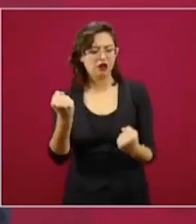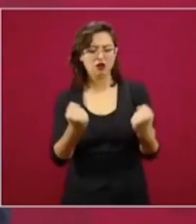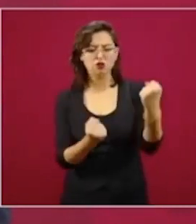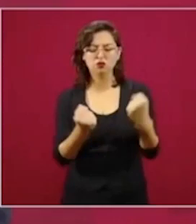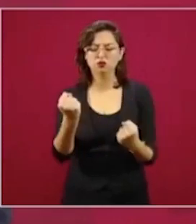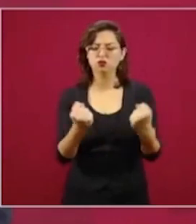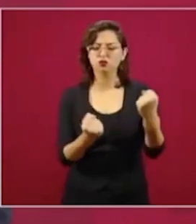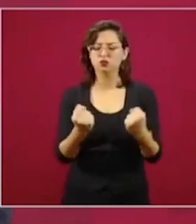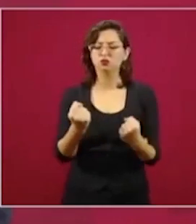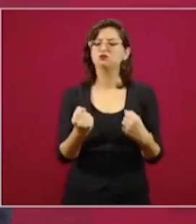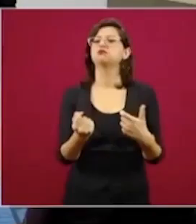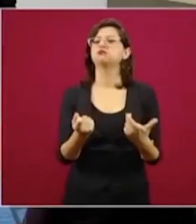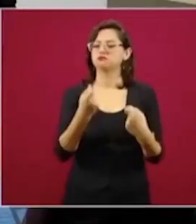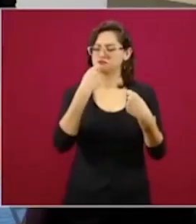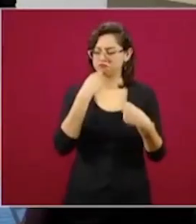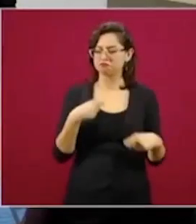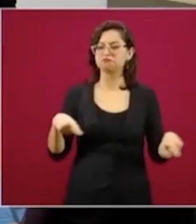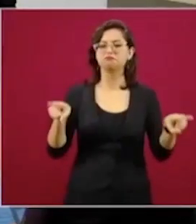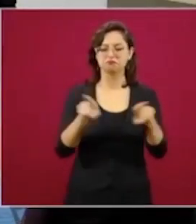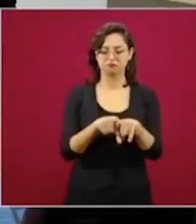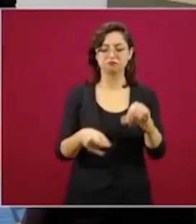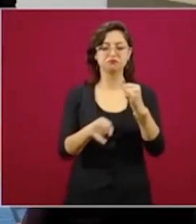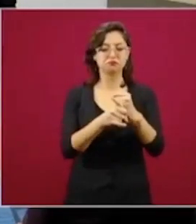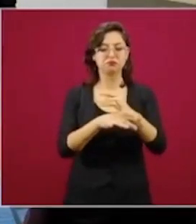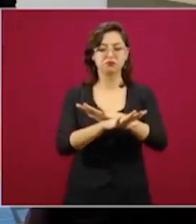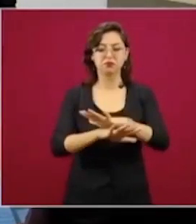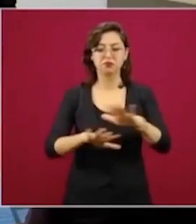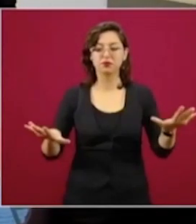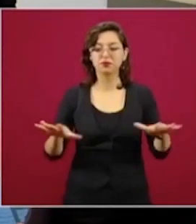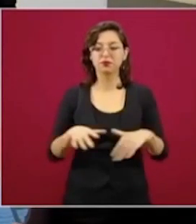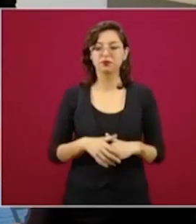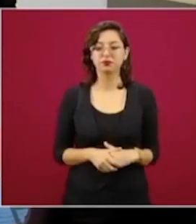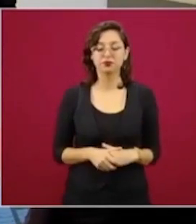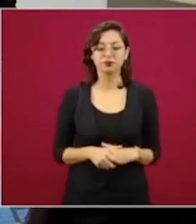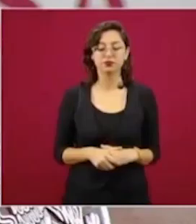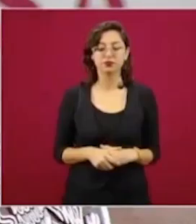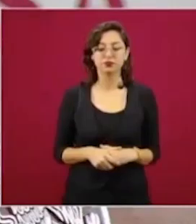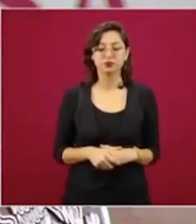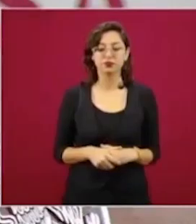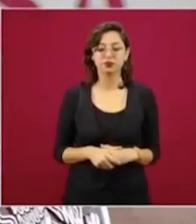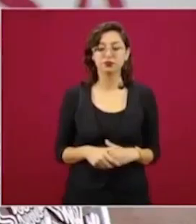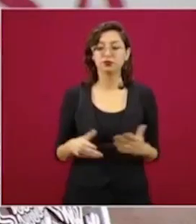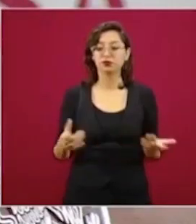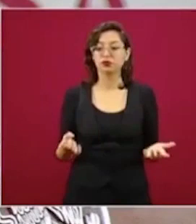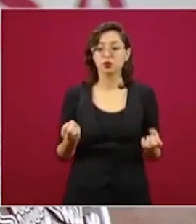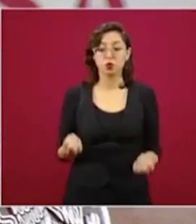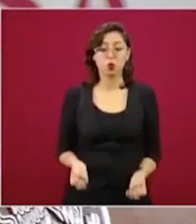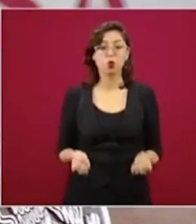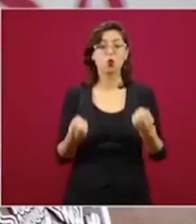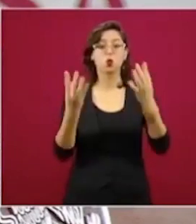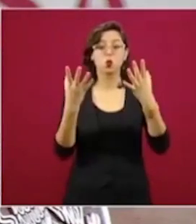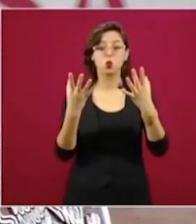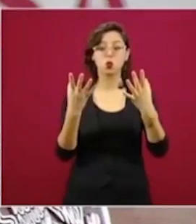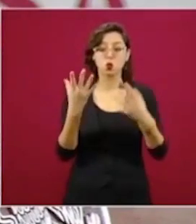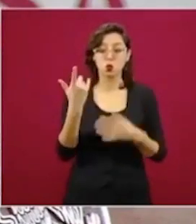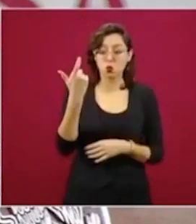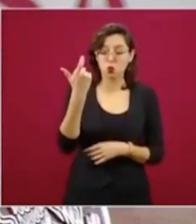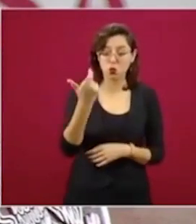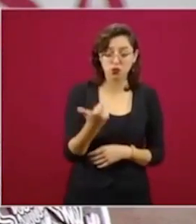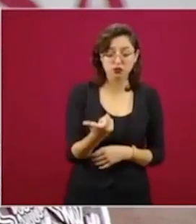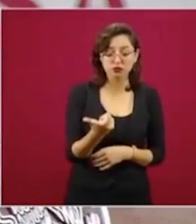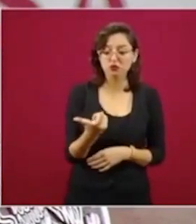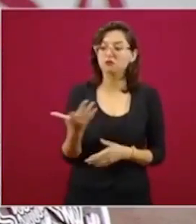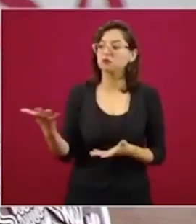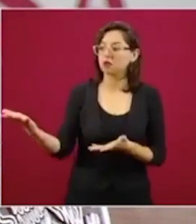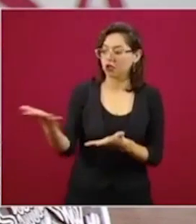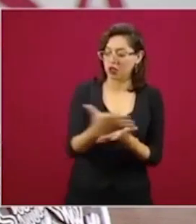también les vamos a informar. Y no sólo cuánto se ha obtenido, sino a dónde ha ido